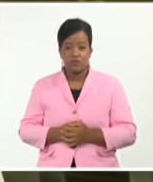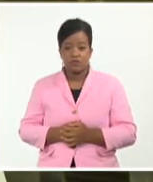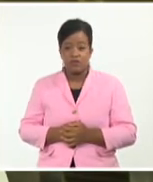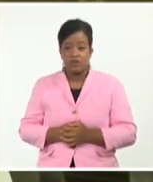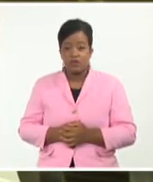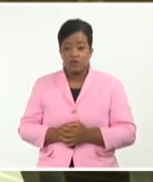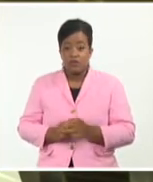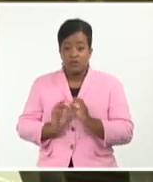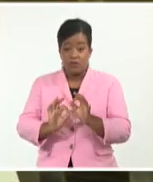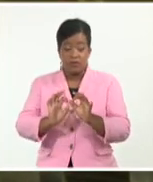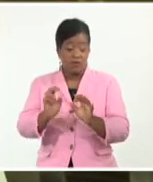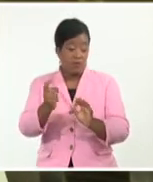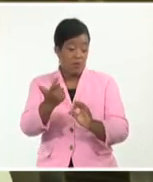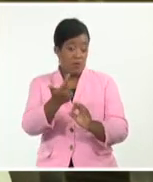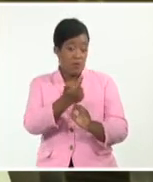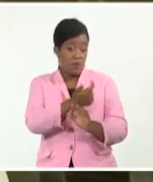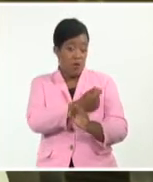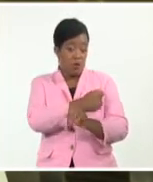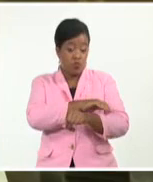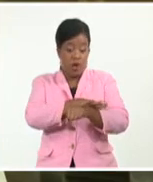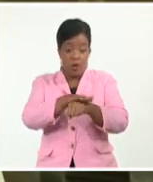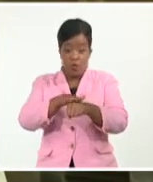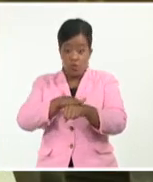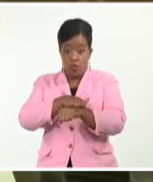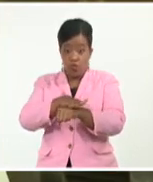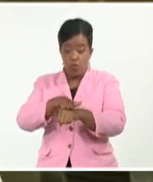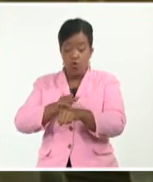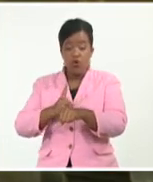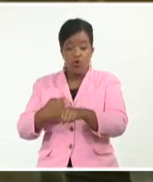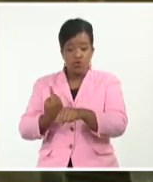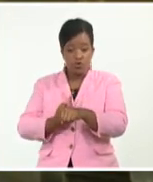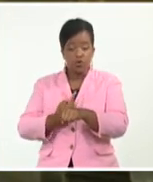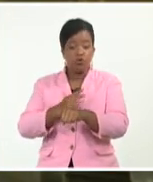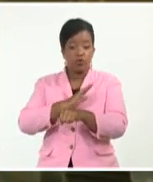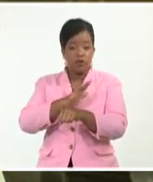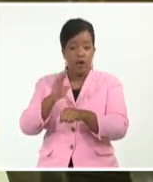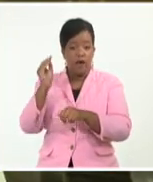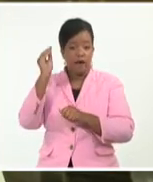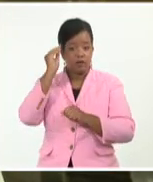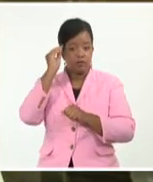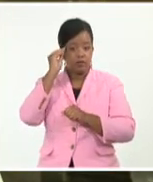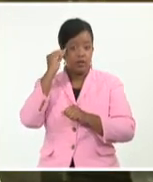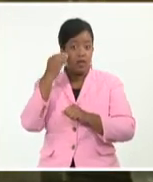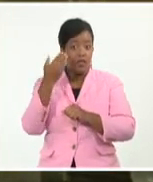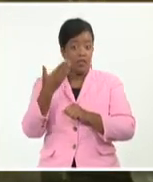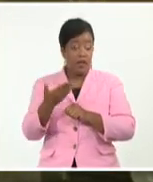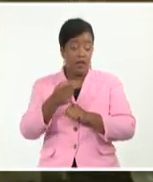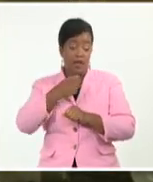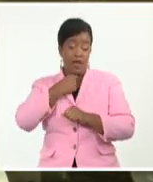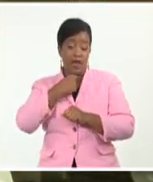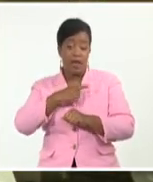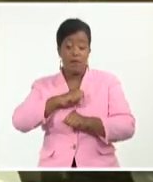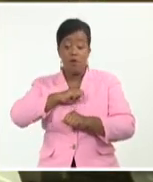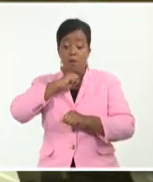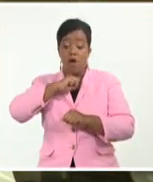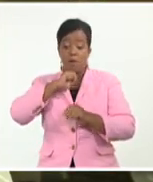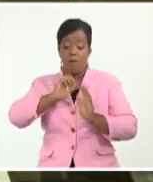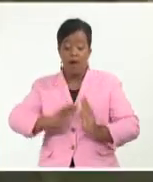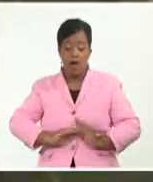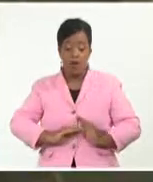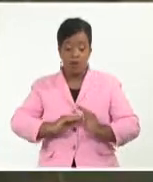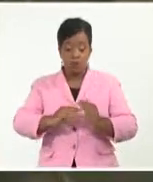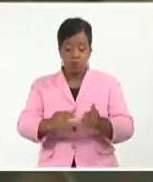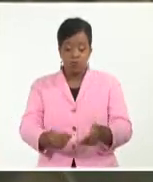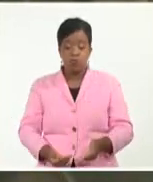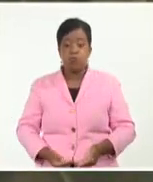hemos tenido evidencia de que hay transferencias de anticuerpos a la descendencia, de transferencias de anticuerpos protectores por diferentes